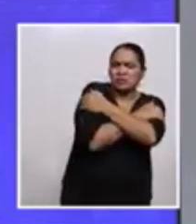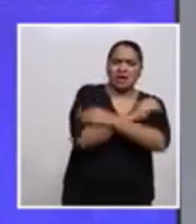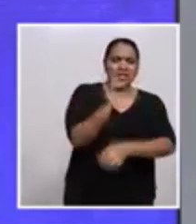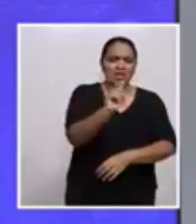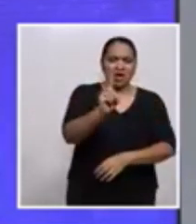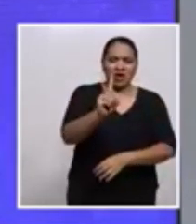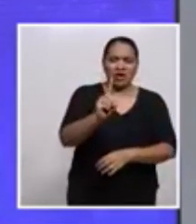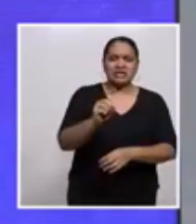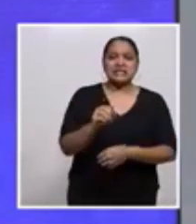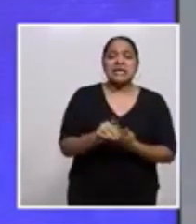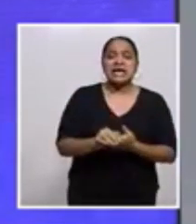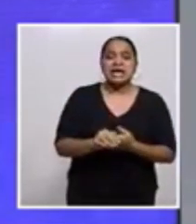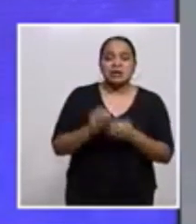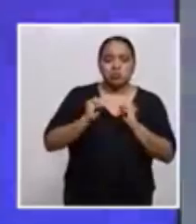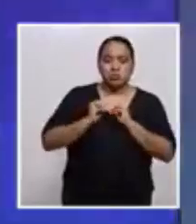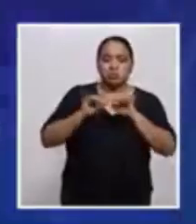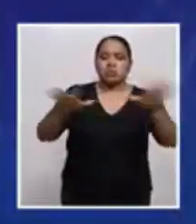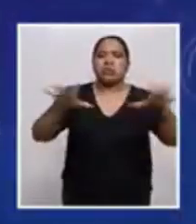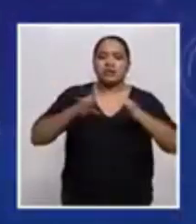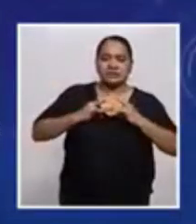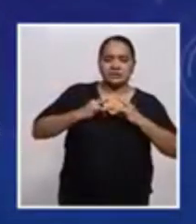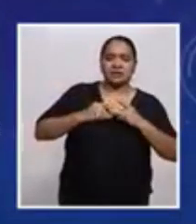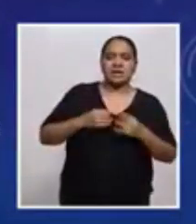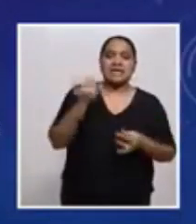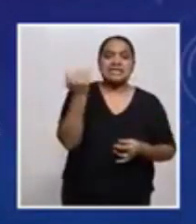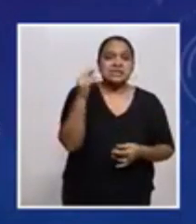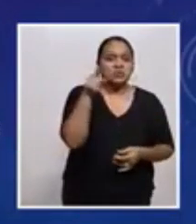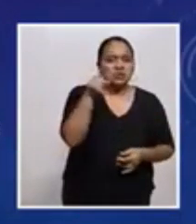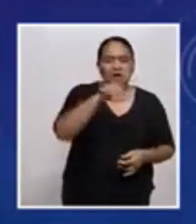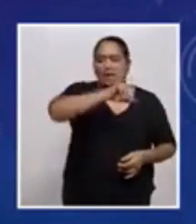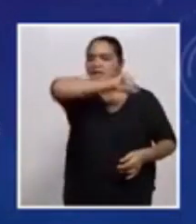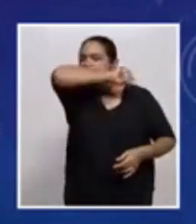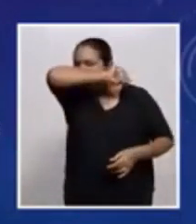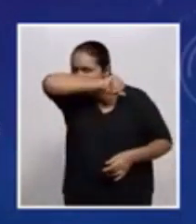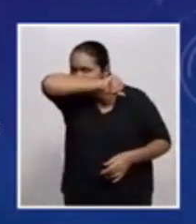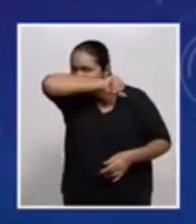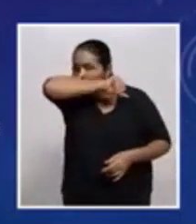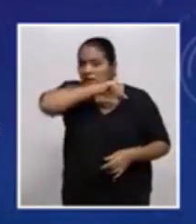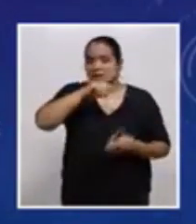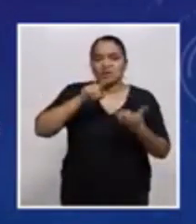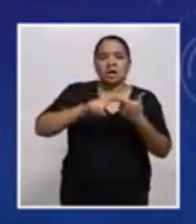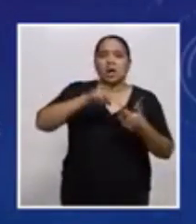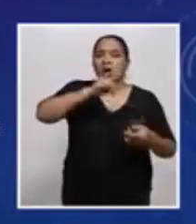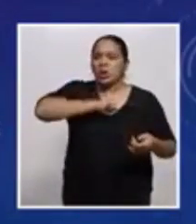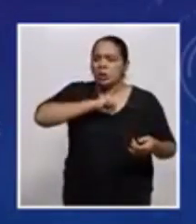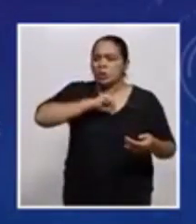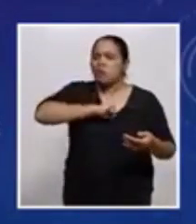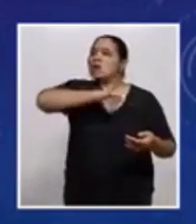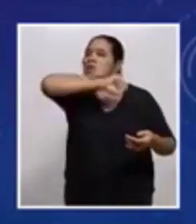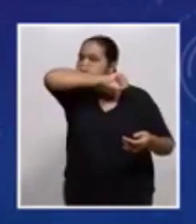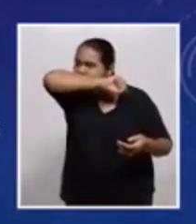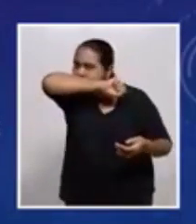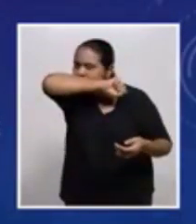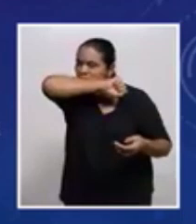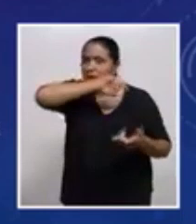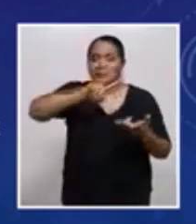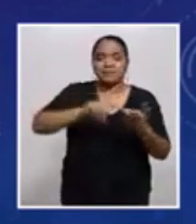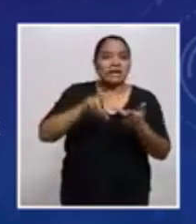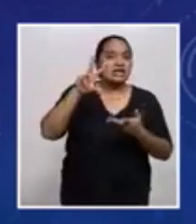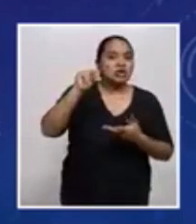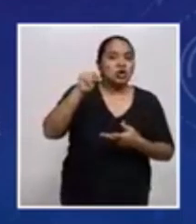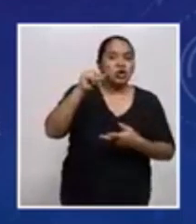este virus. Si va a estornudar, tápese la boca, si va a toser, tápese la boca. También es importante no